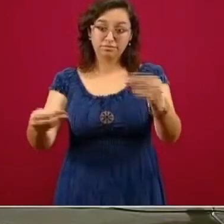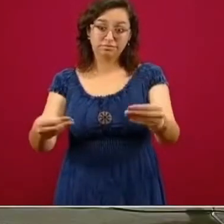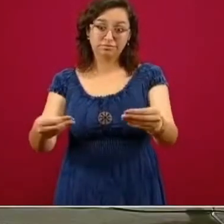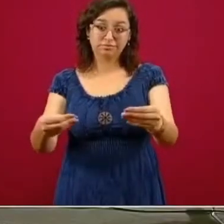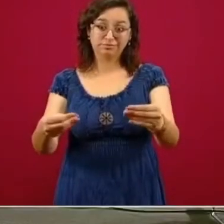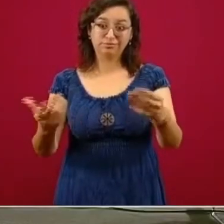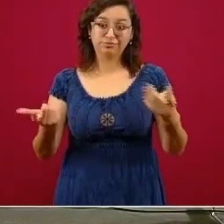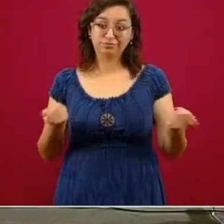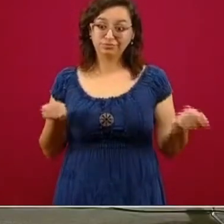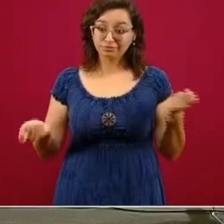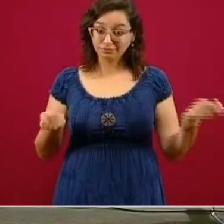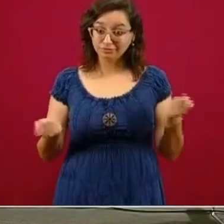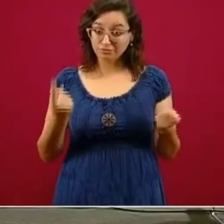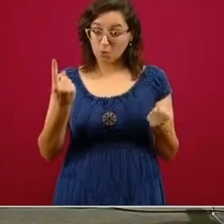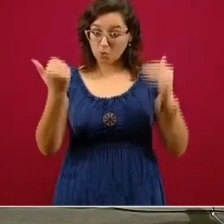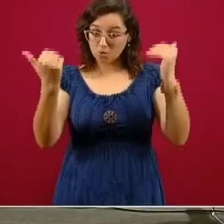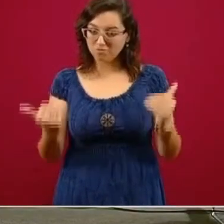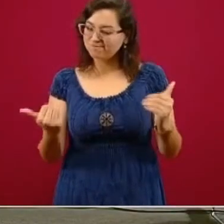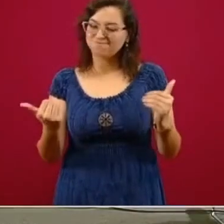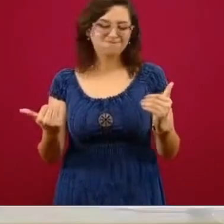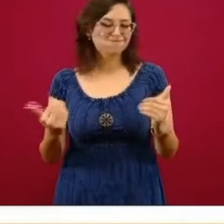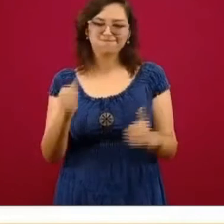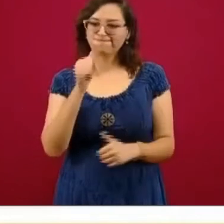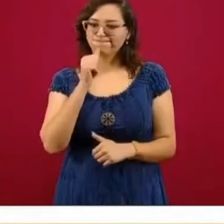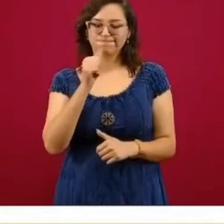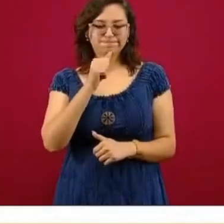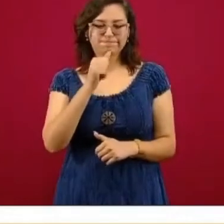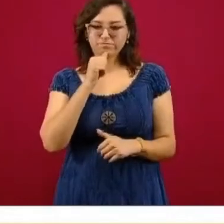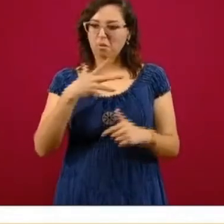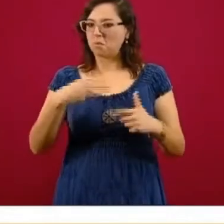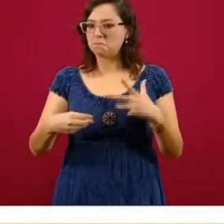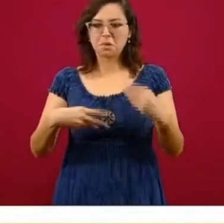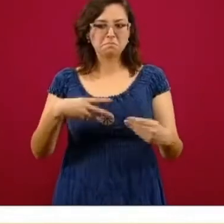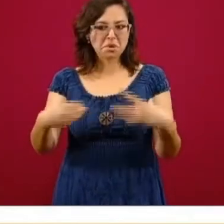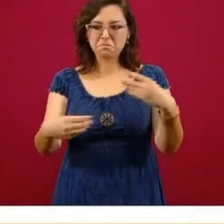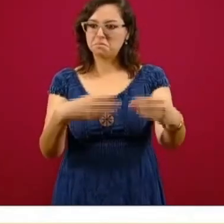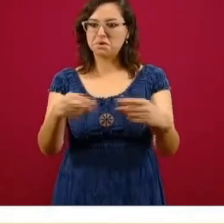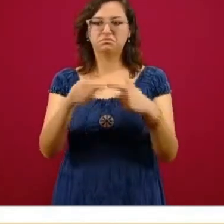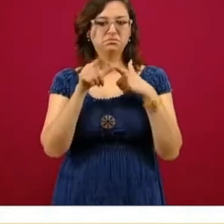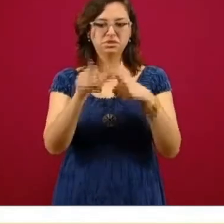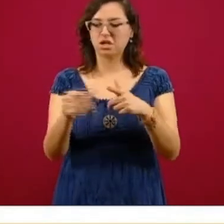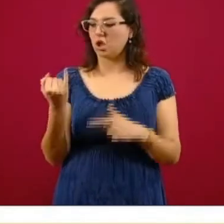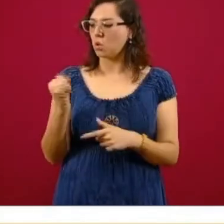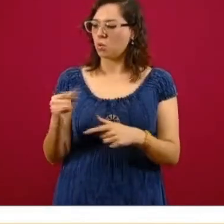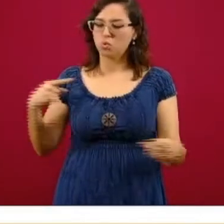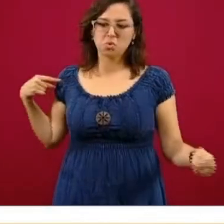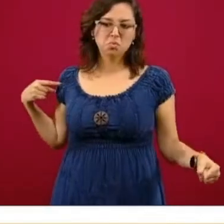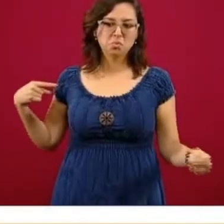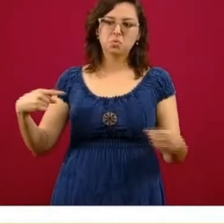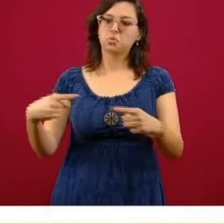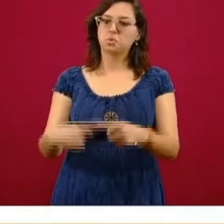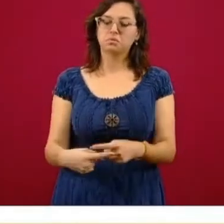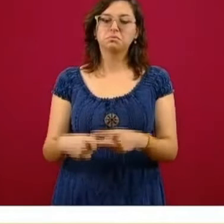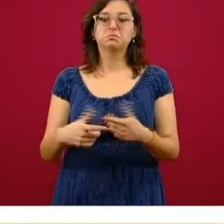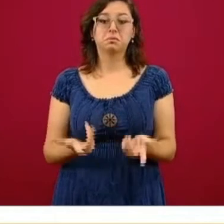transmisión por debajo de uno. No se ha logrado. Durante toda la primera mitad de junio hubo un